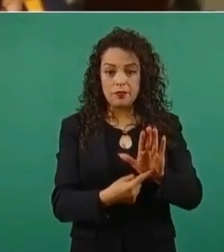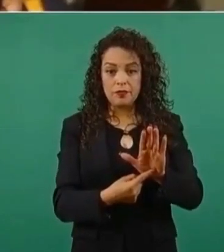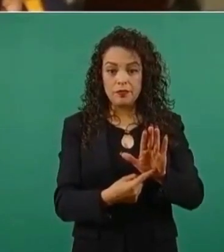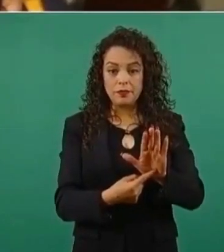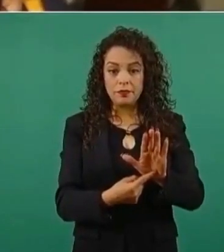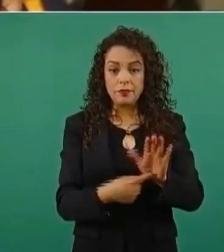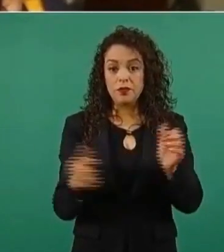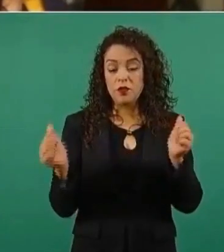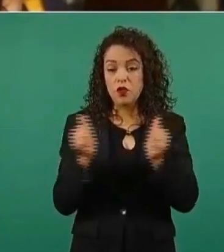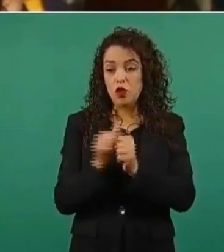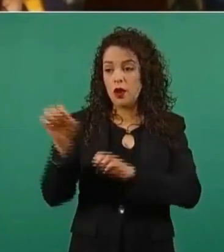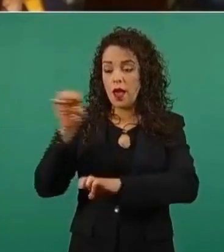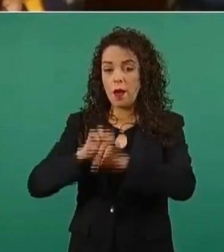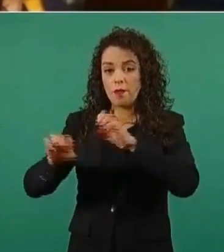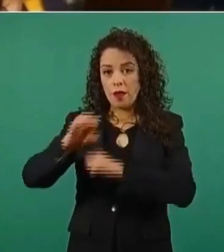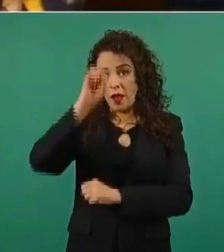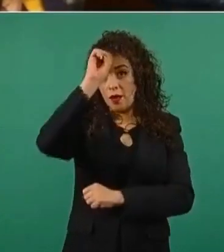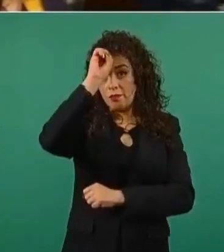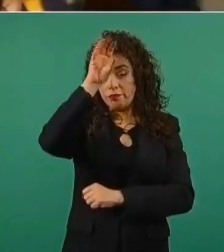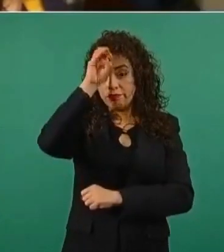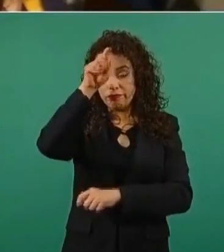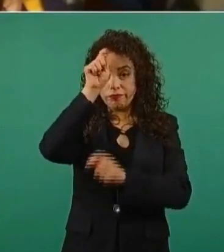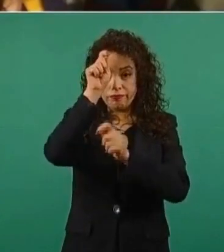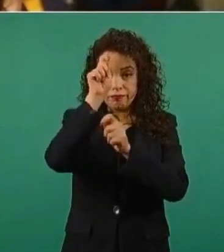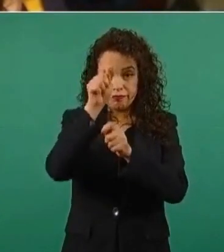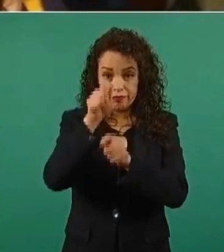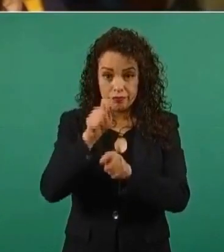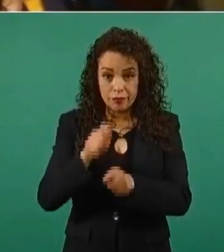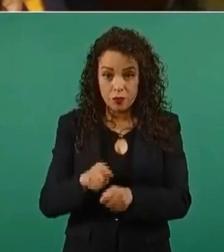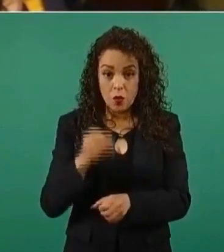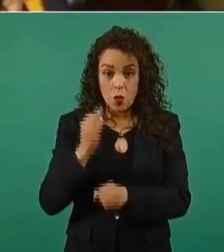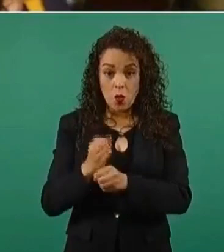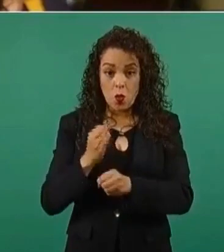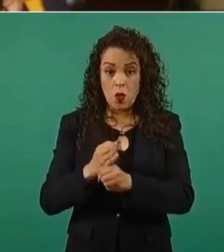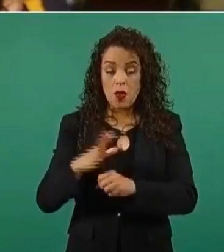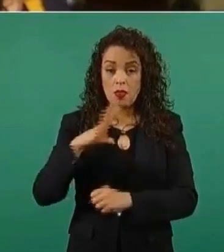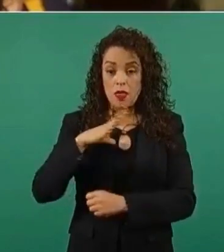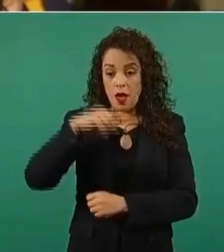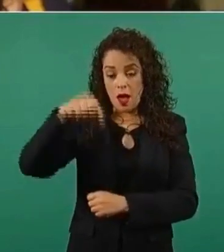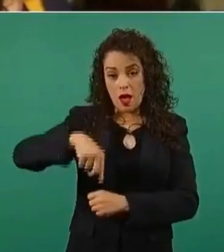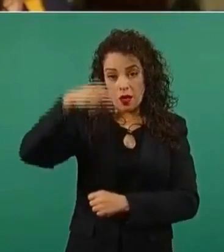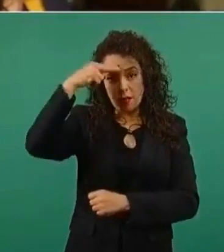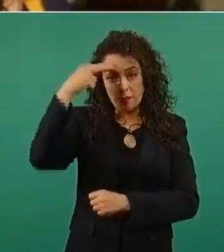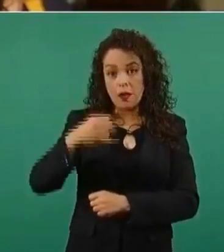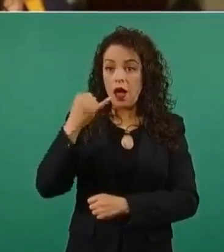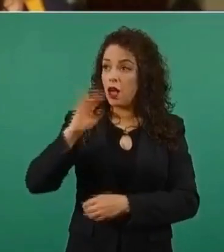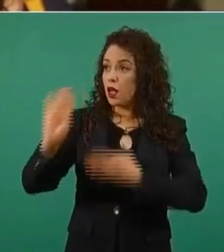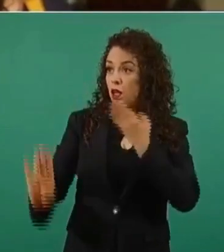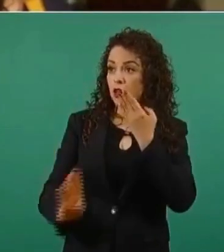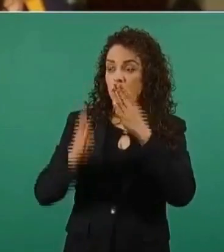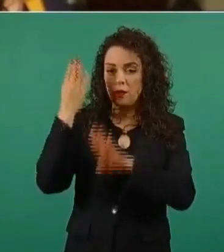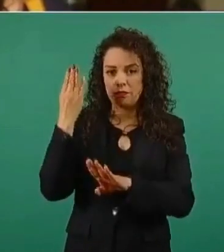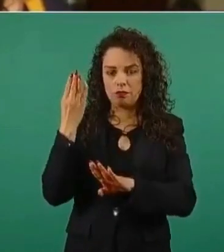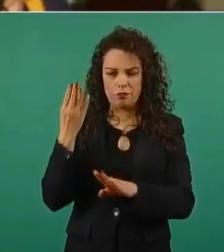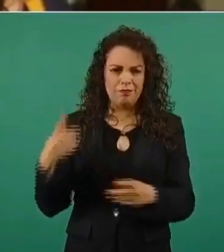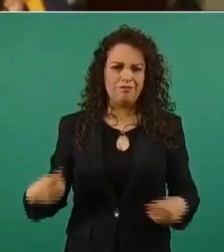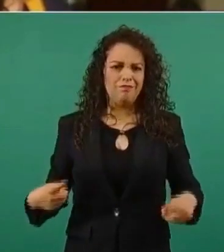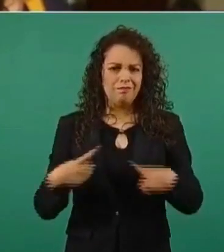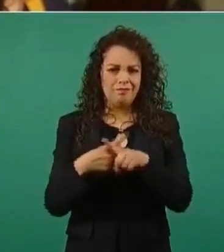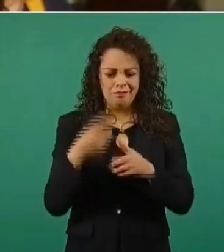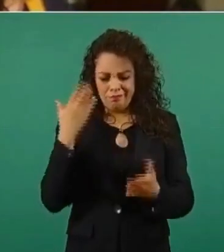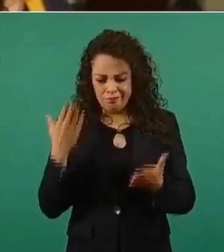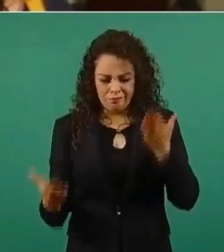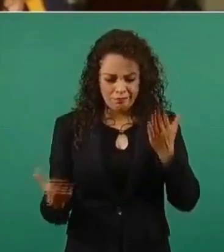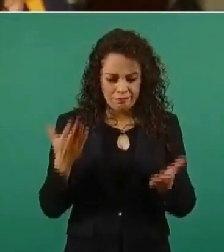mineras transnacionales que operan actualmente en el país y en el mundo. Es decir, el Servicio